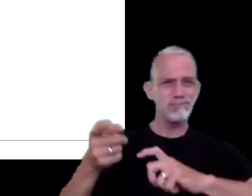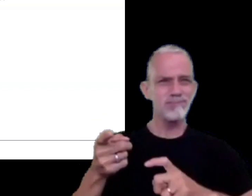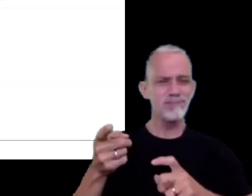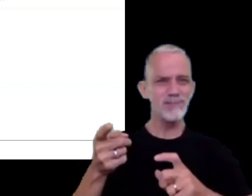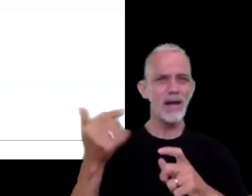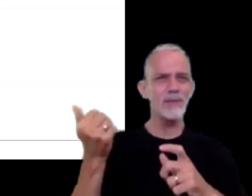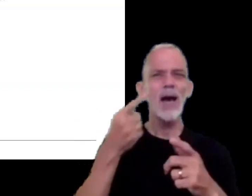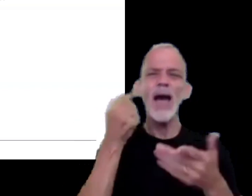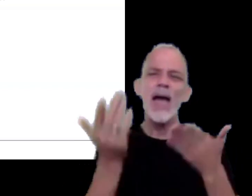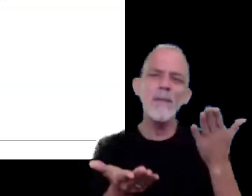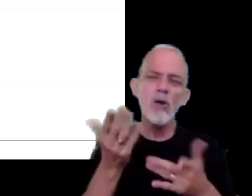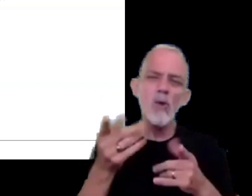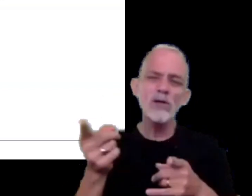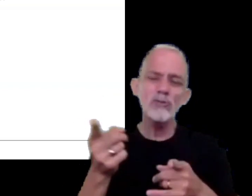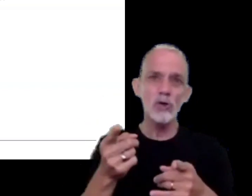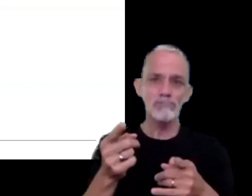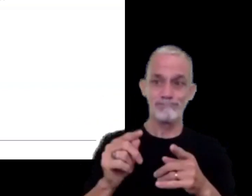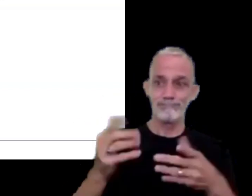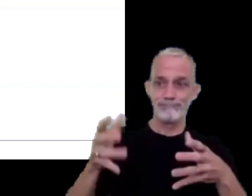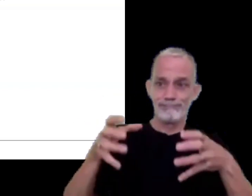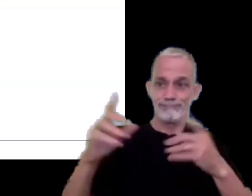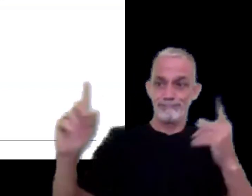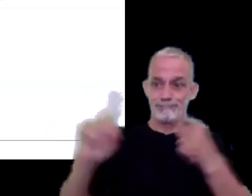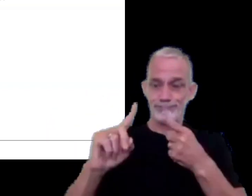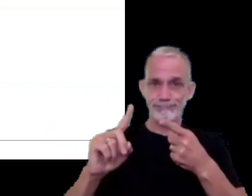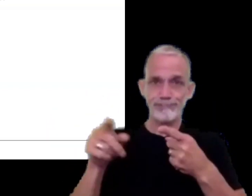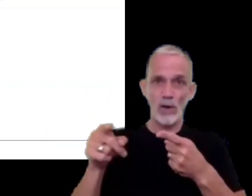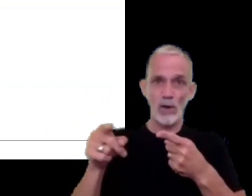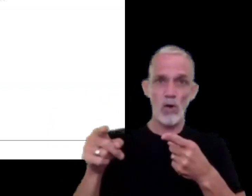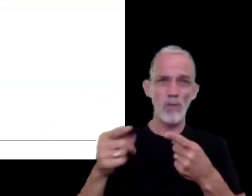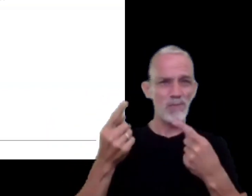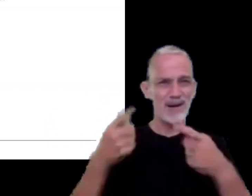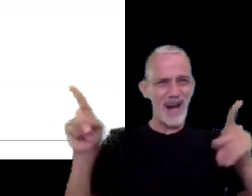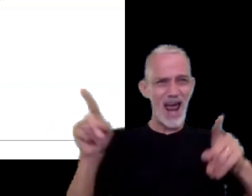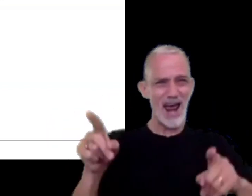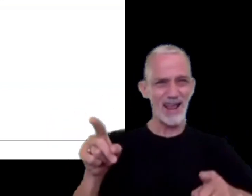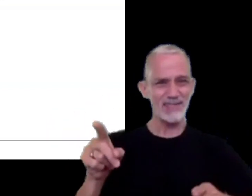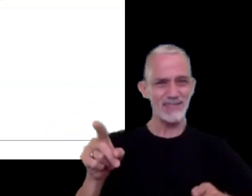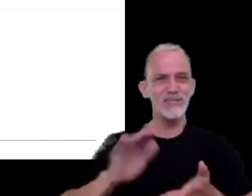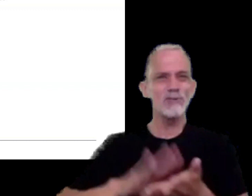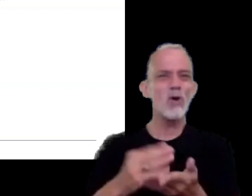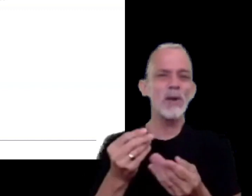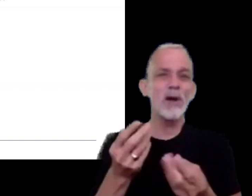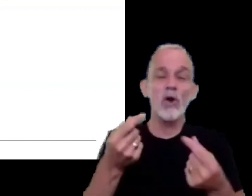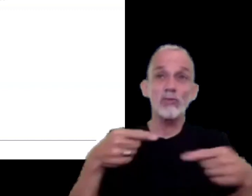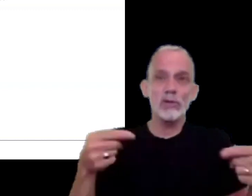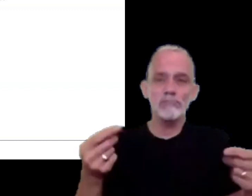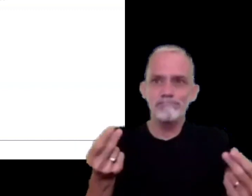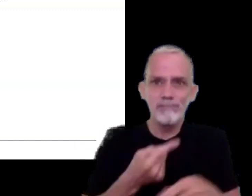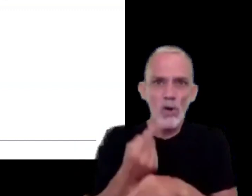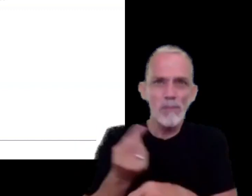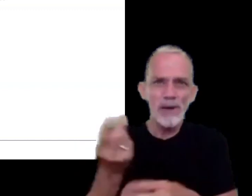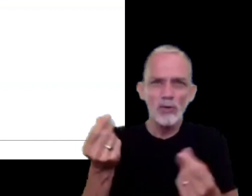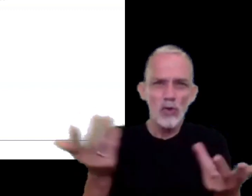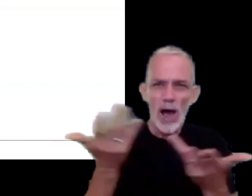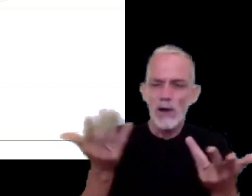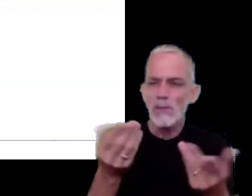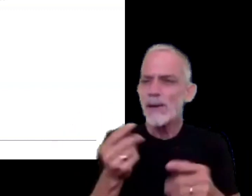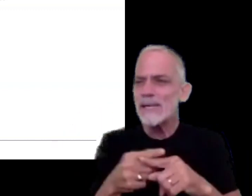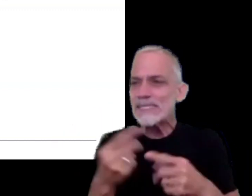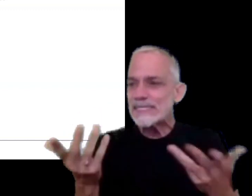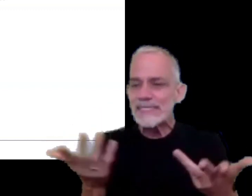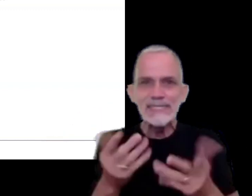son transacciones especiales o atípicas relacionadas con intangibles o activos difíciles de evaluar